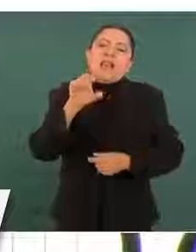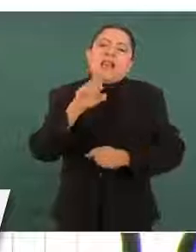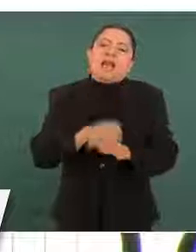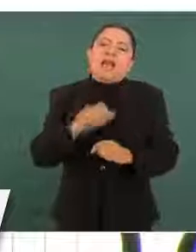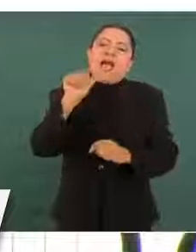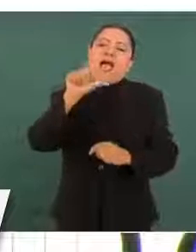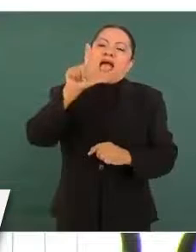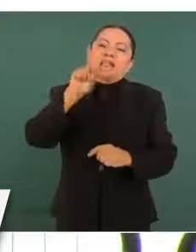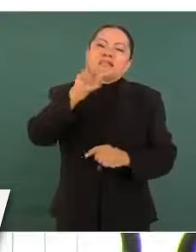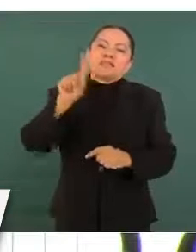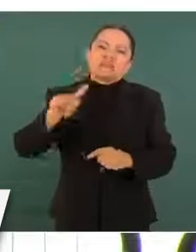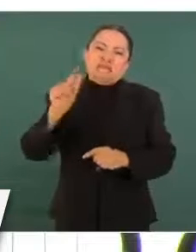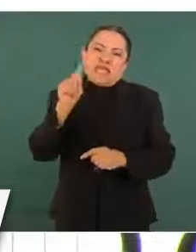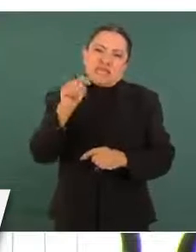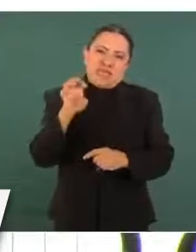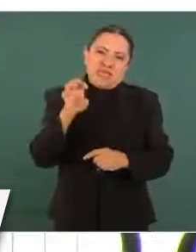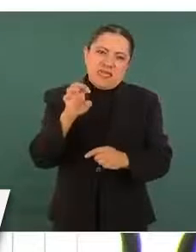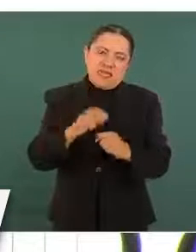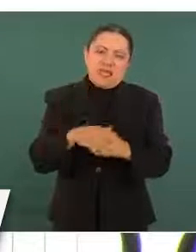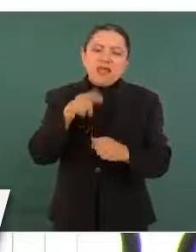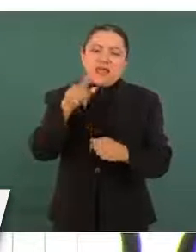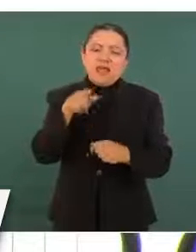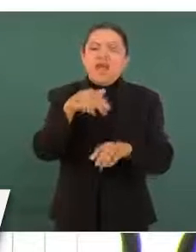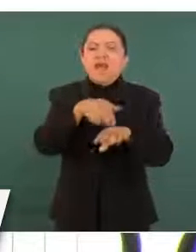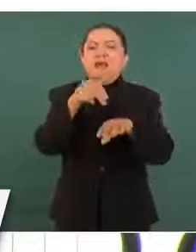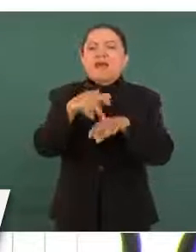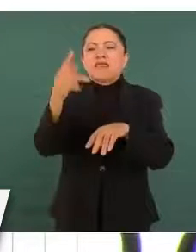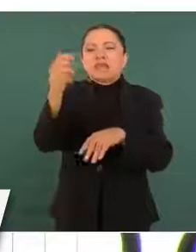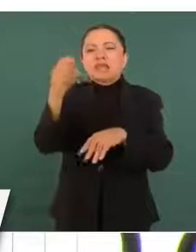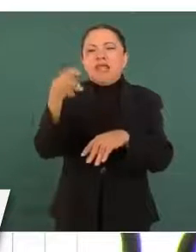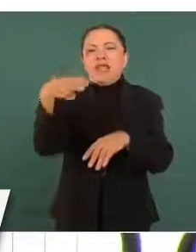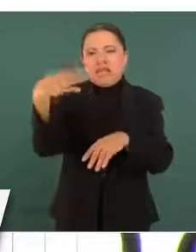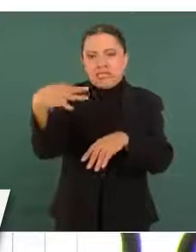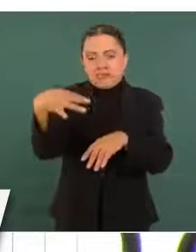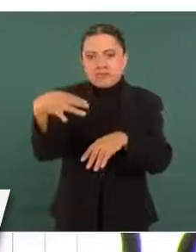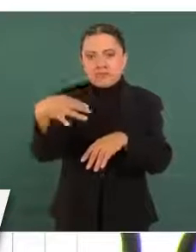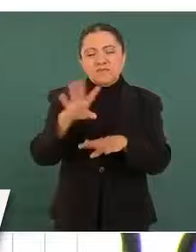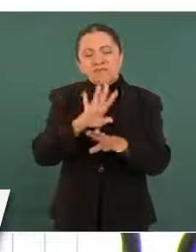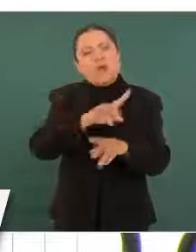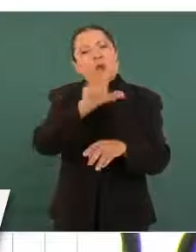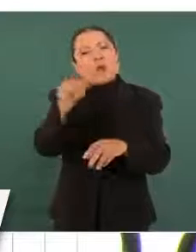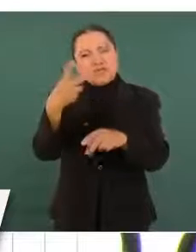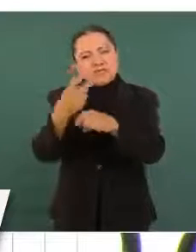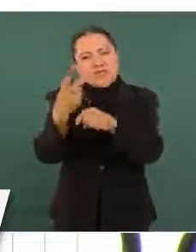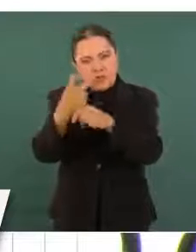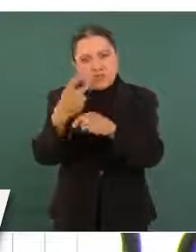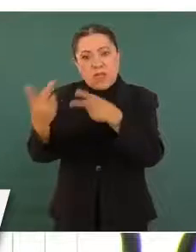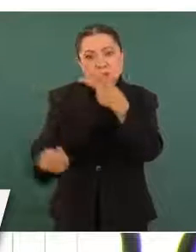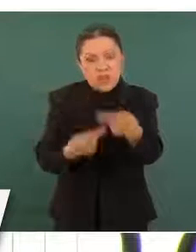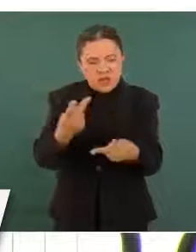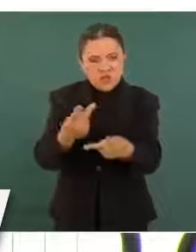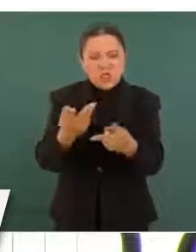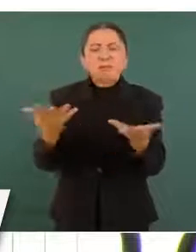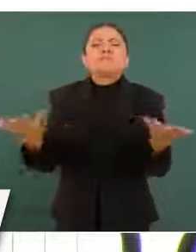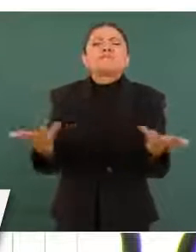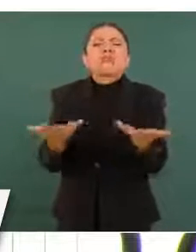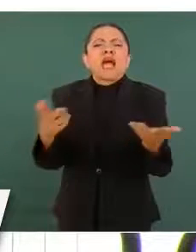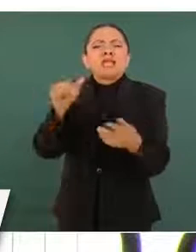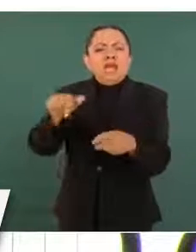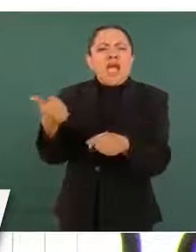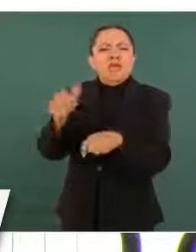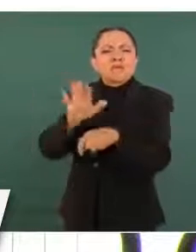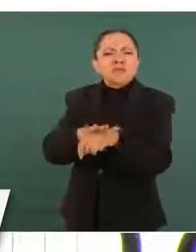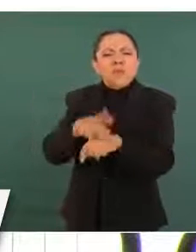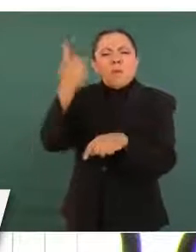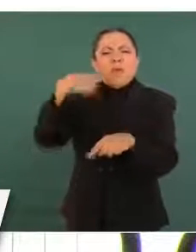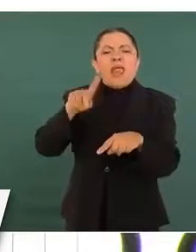La segunda pregunta, señor presidente, ¿qué se está haciendo, qué está haciendo la actual administración para evitar este